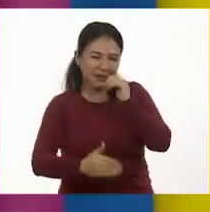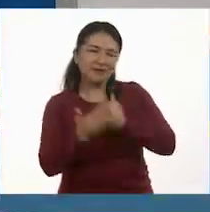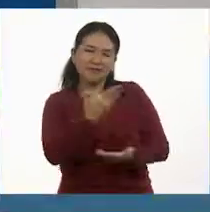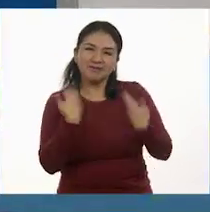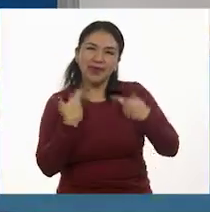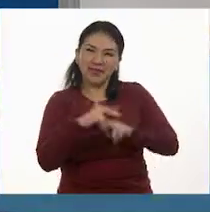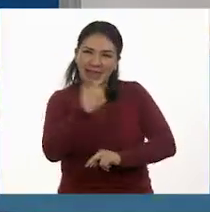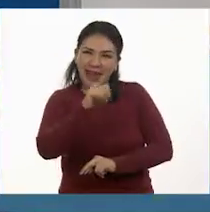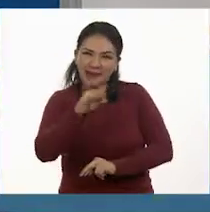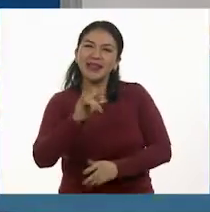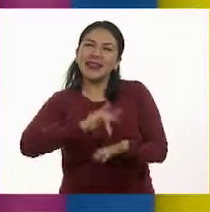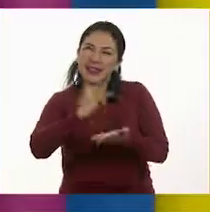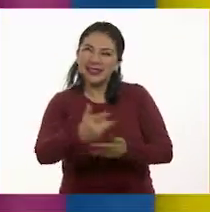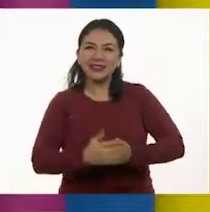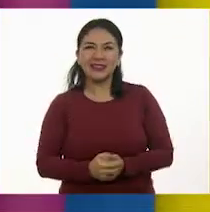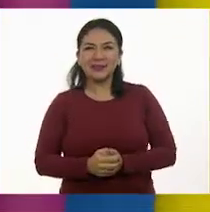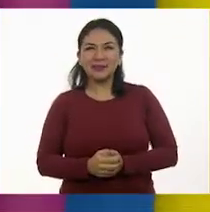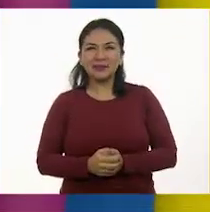gracias.